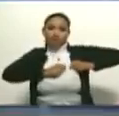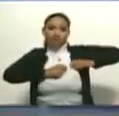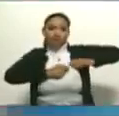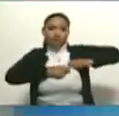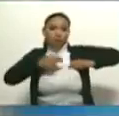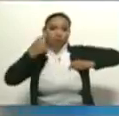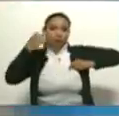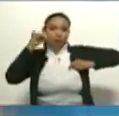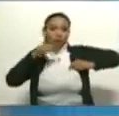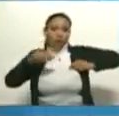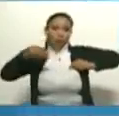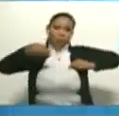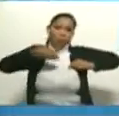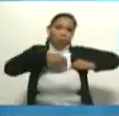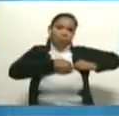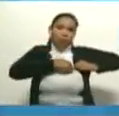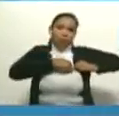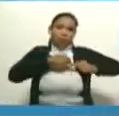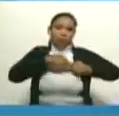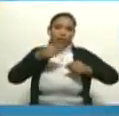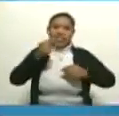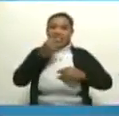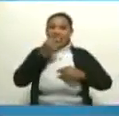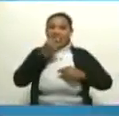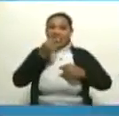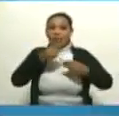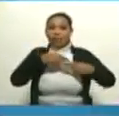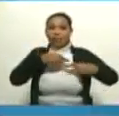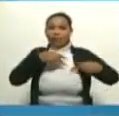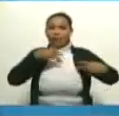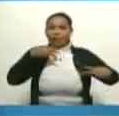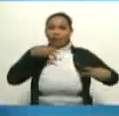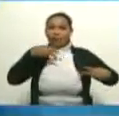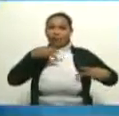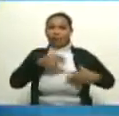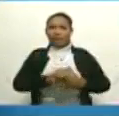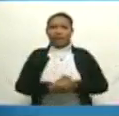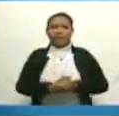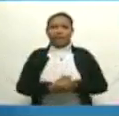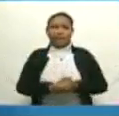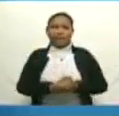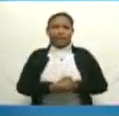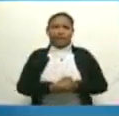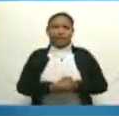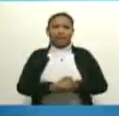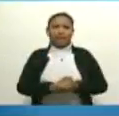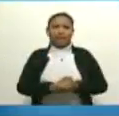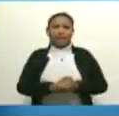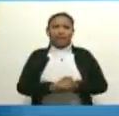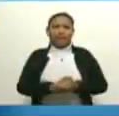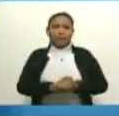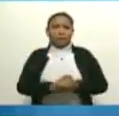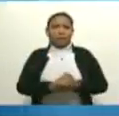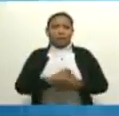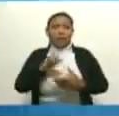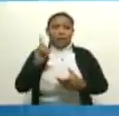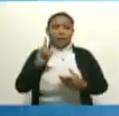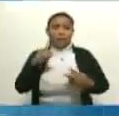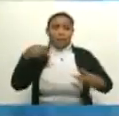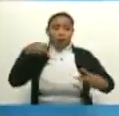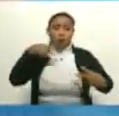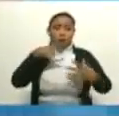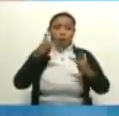punción de las venas subclavias, uno va introduciendo guías que le permiten llegar hasta el corazón con los cables.